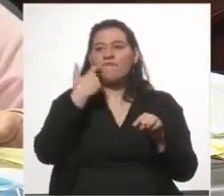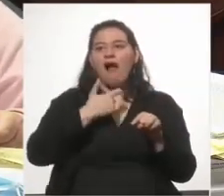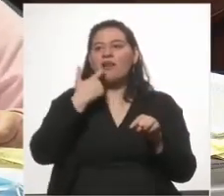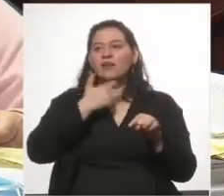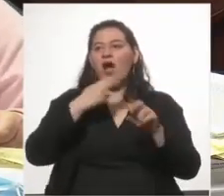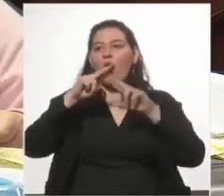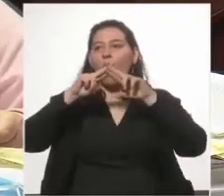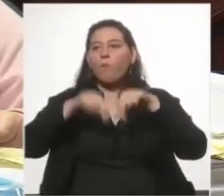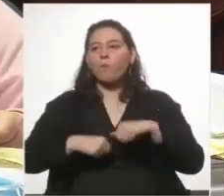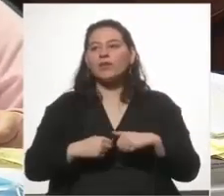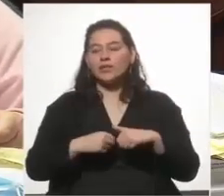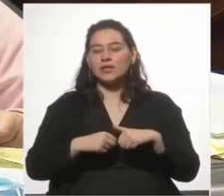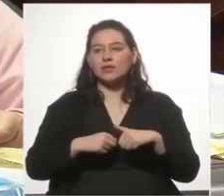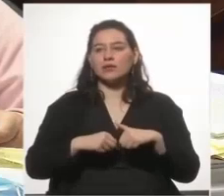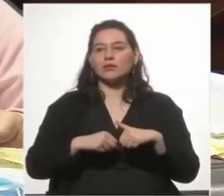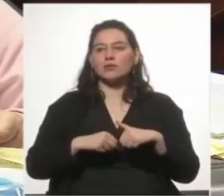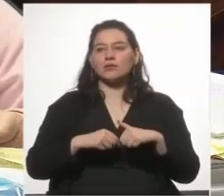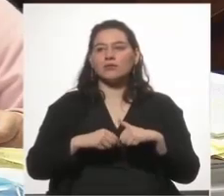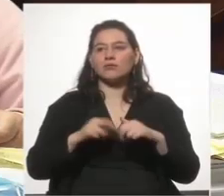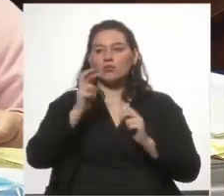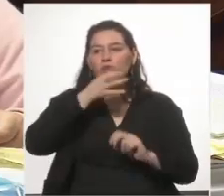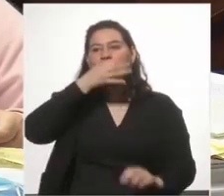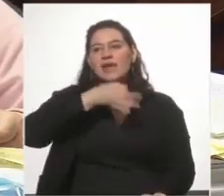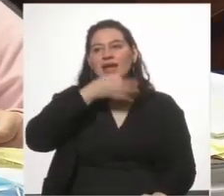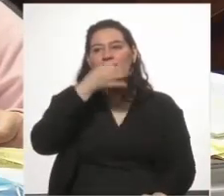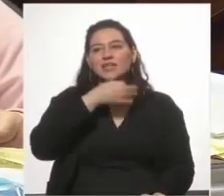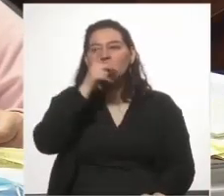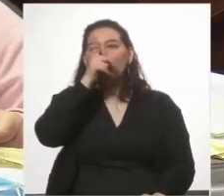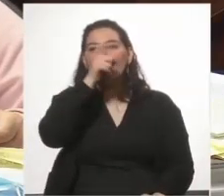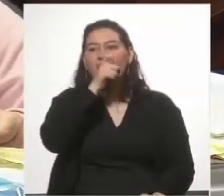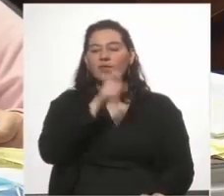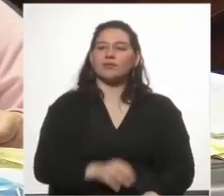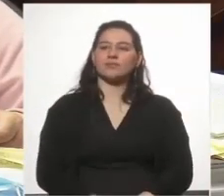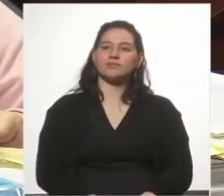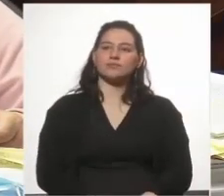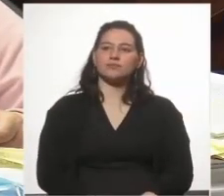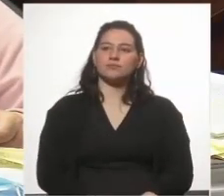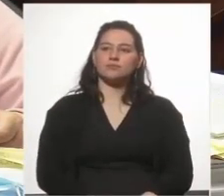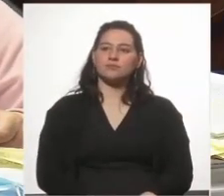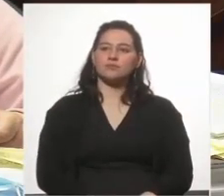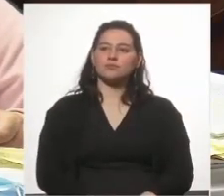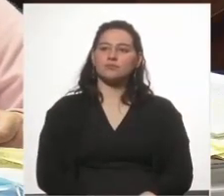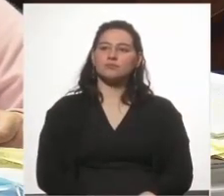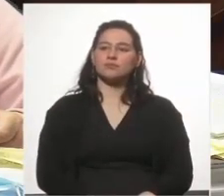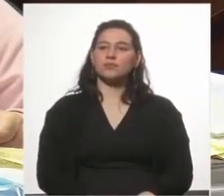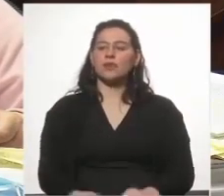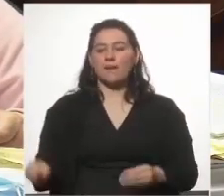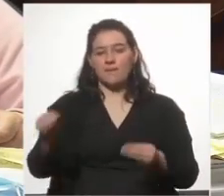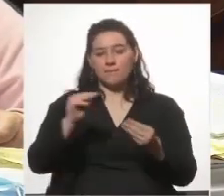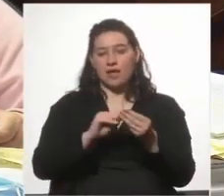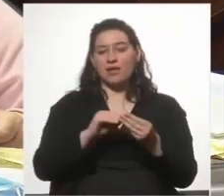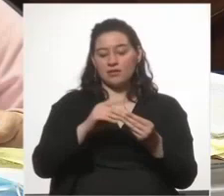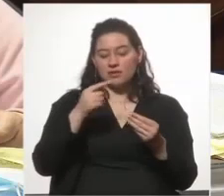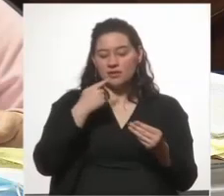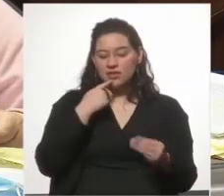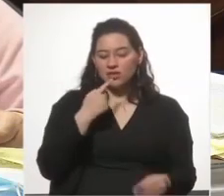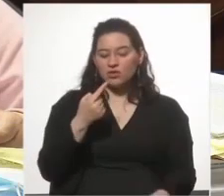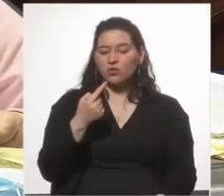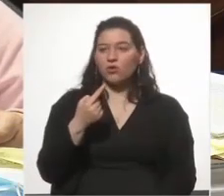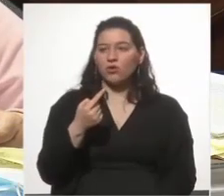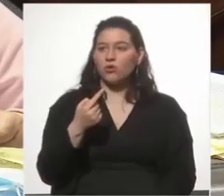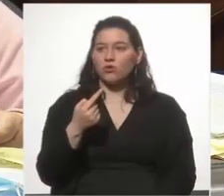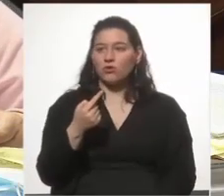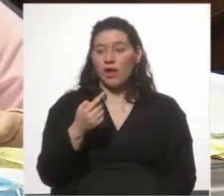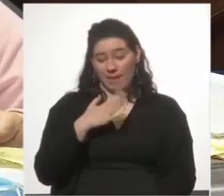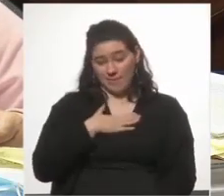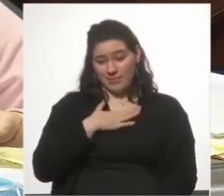un bien en la declaración jurada. Y además se había dicho que a mí,